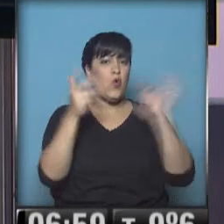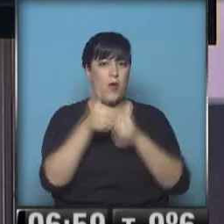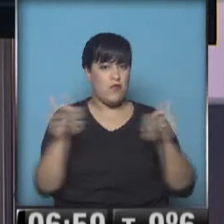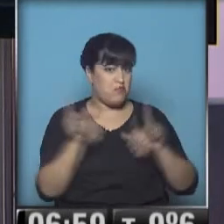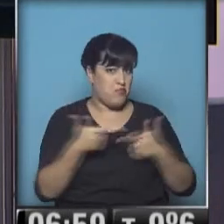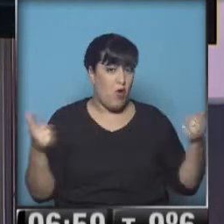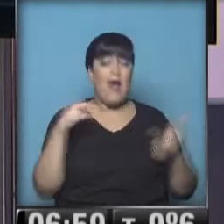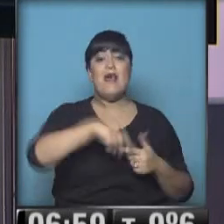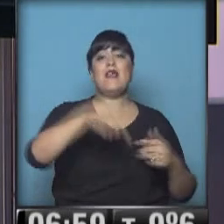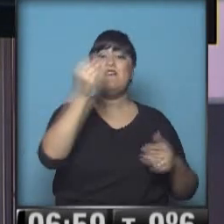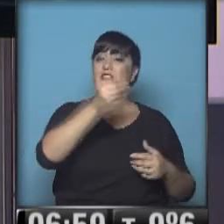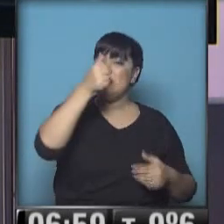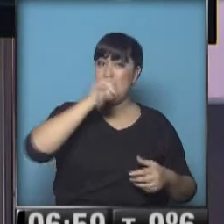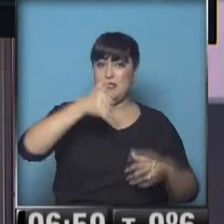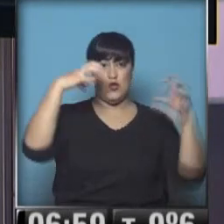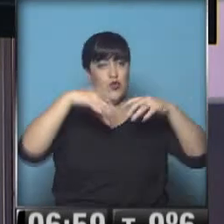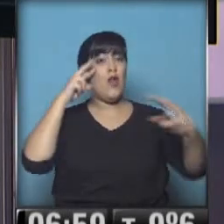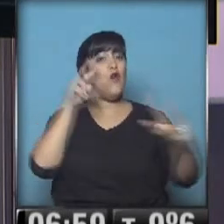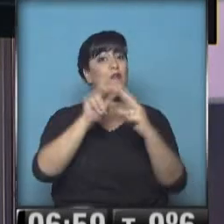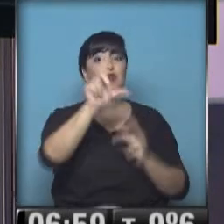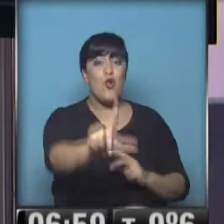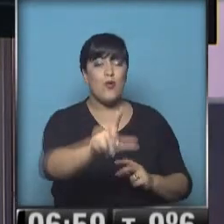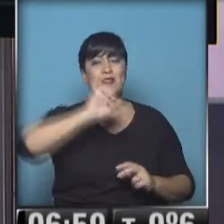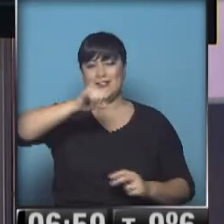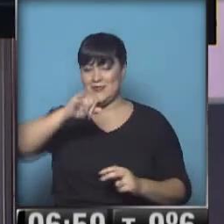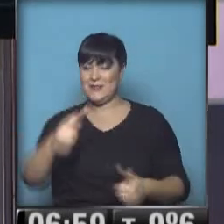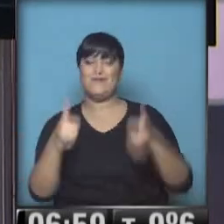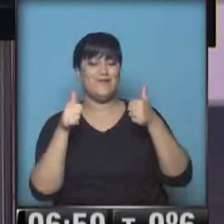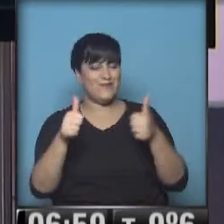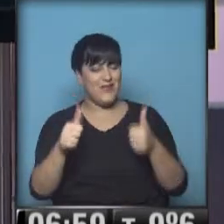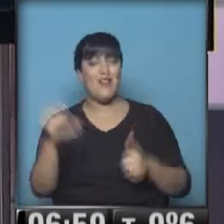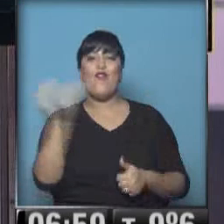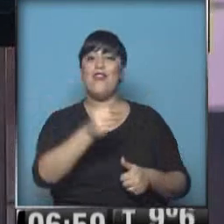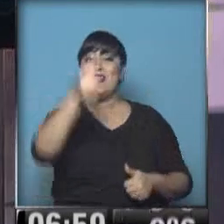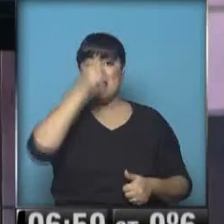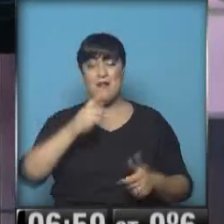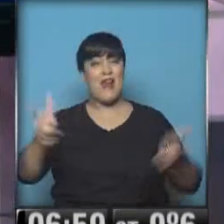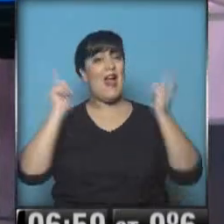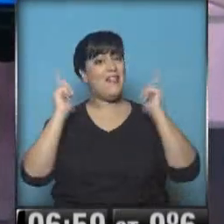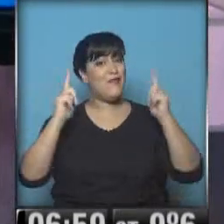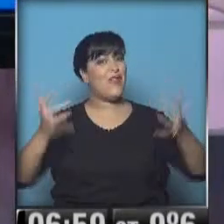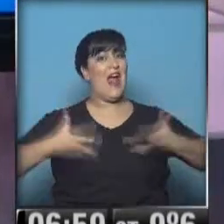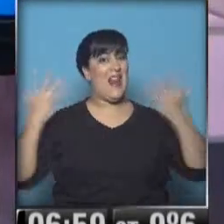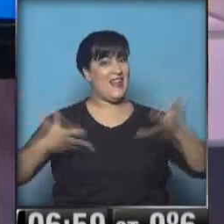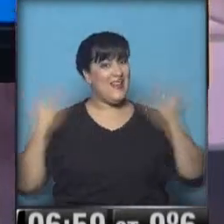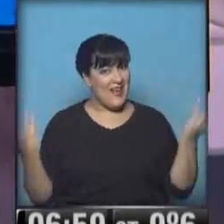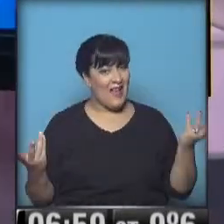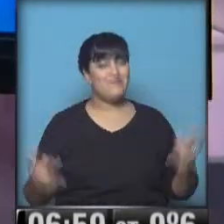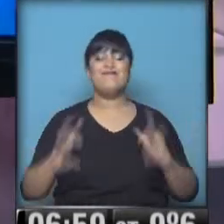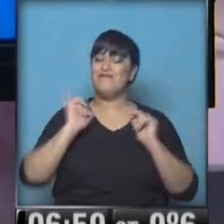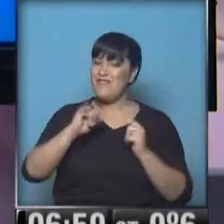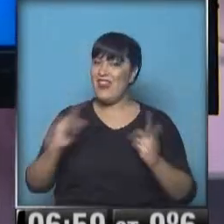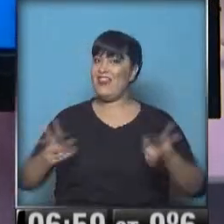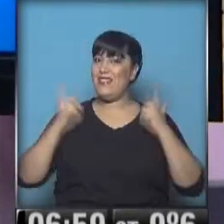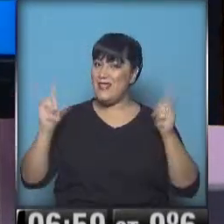lluvias en el centro del país. Cari, nos vemos el lunes. Nos vemos el lunes, pasen un lindísimo fin de semana, disfrutarlo con alegría. Lo disfrutamos con